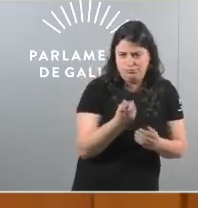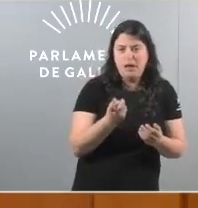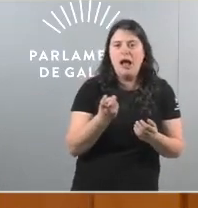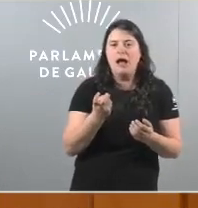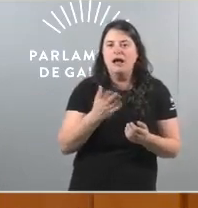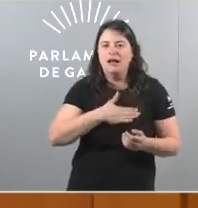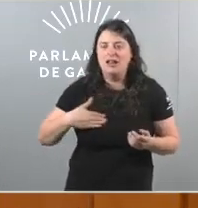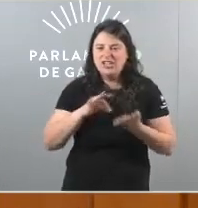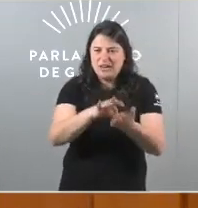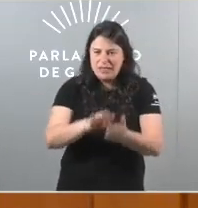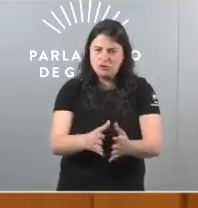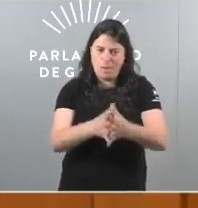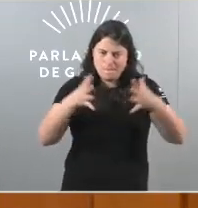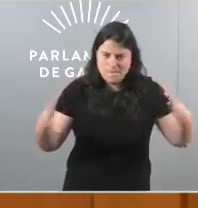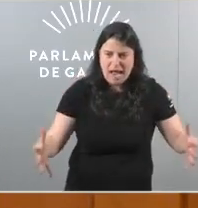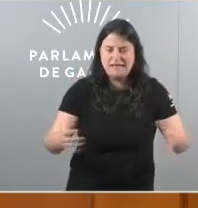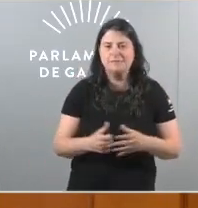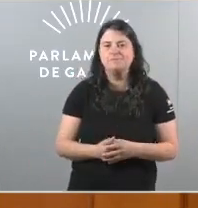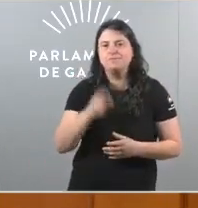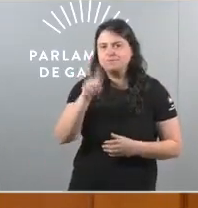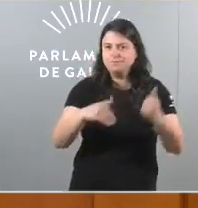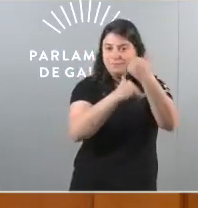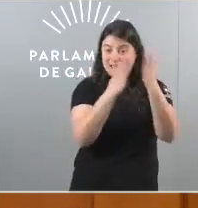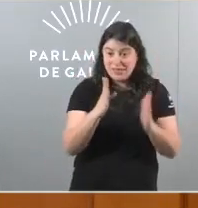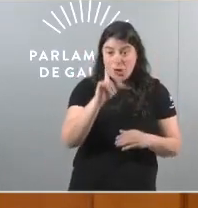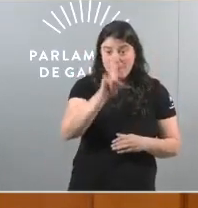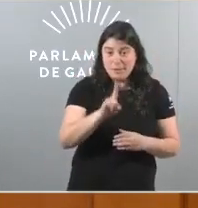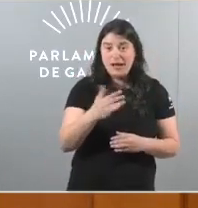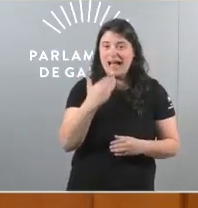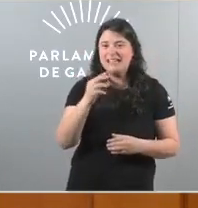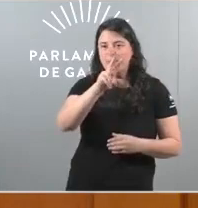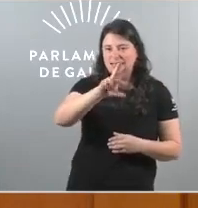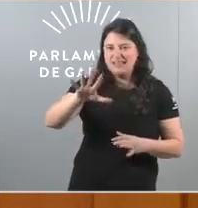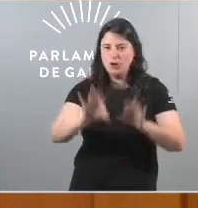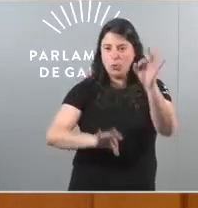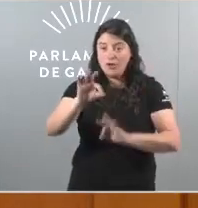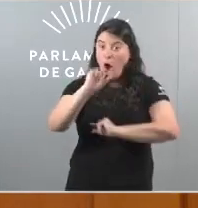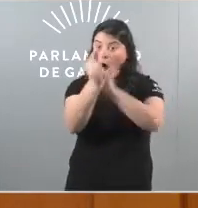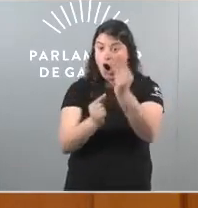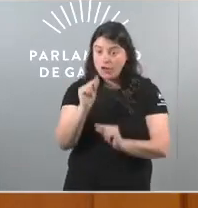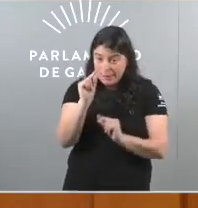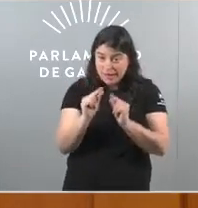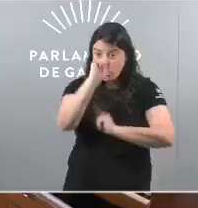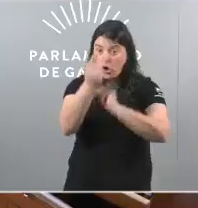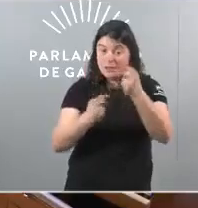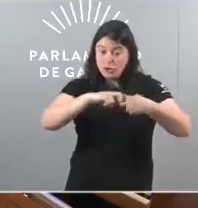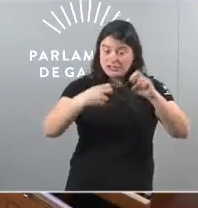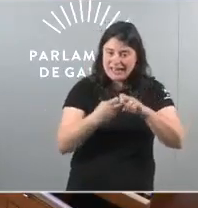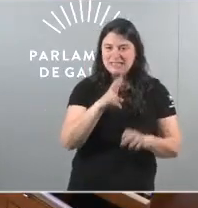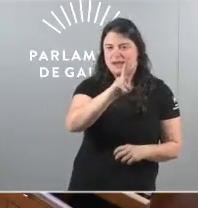carteira de servizos e destinando a atención primaria o 25% do orzamento dos sergas